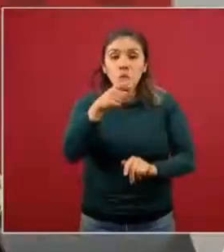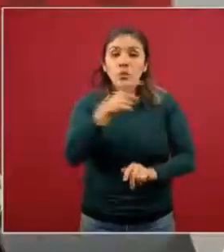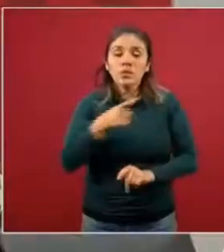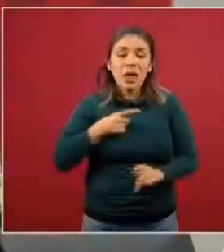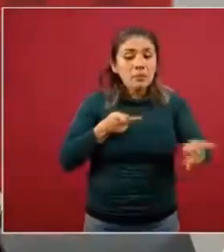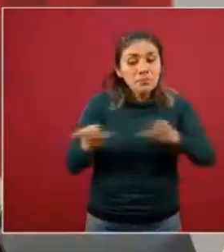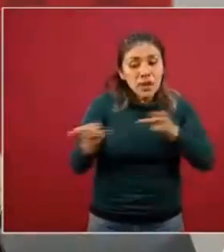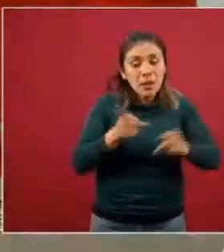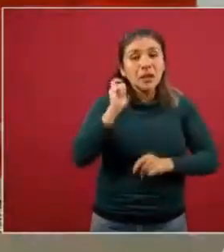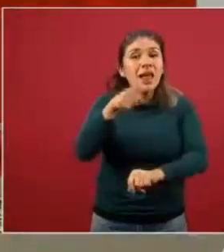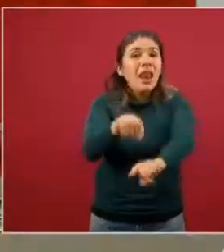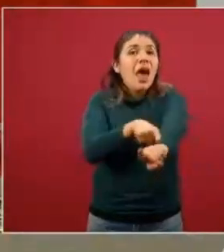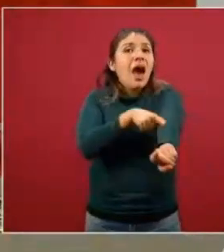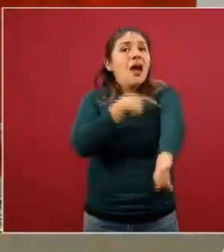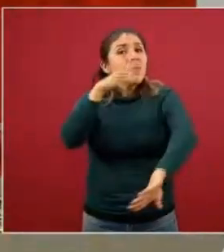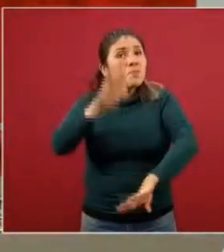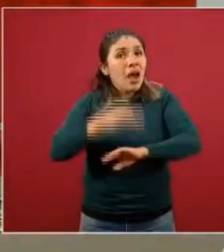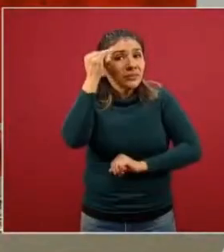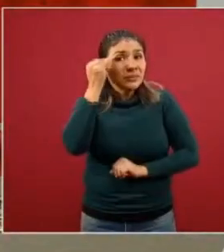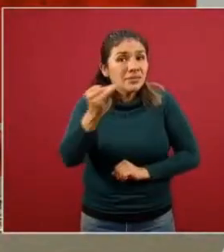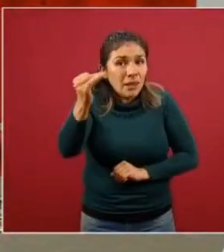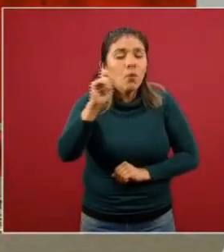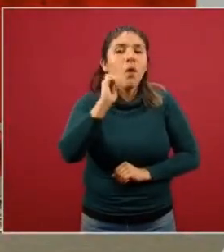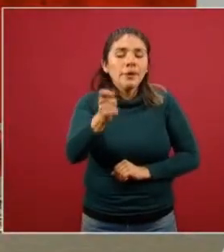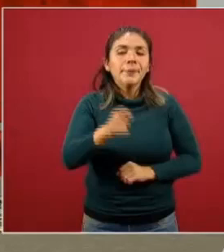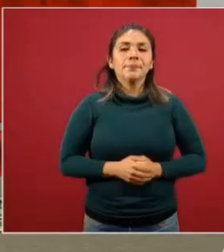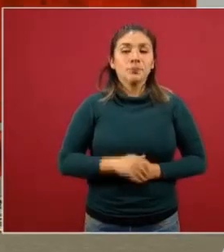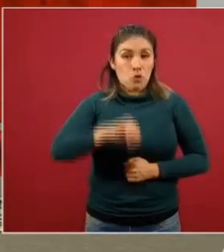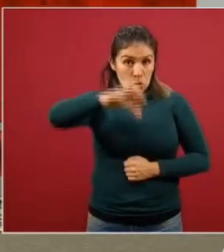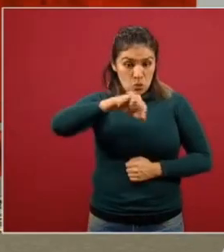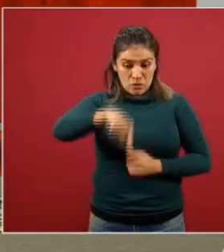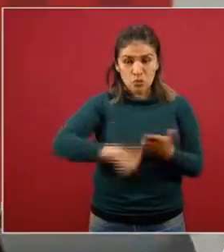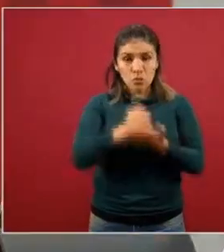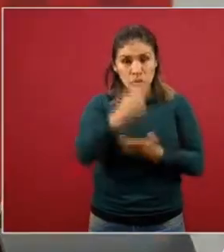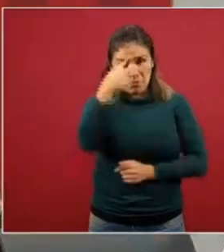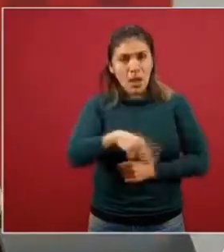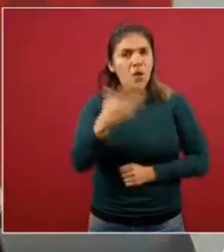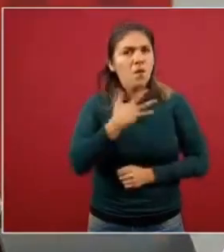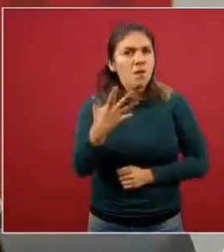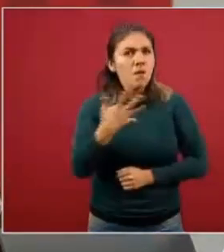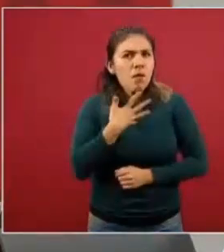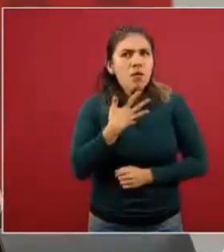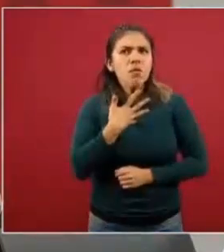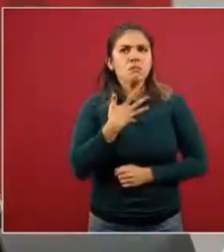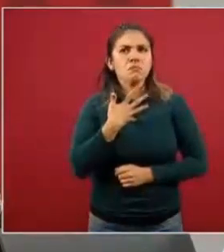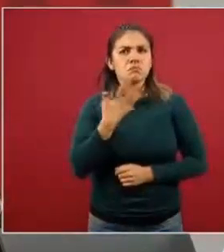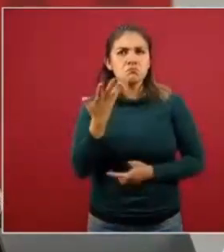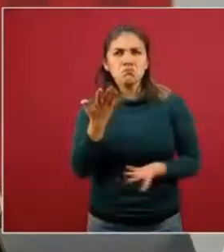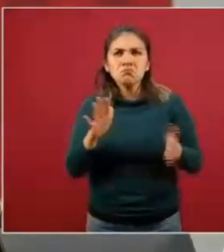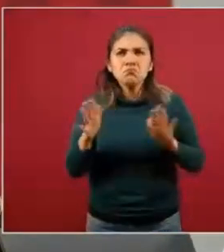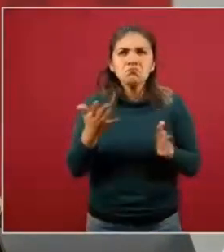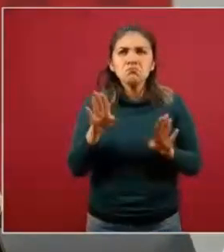epidemia larga. Quiere decir que esto se presenta en parches. Hoy tenemos a la Ciudad de México prácticamente en el punto del